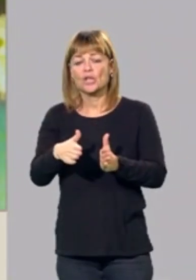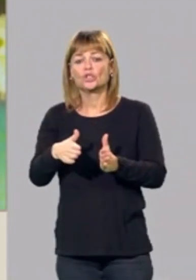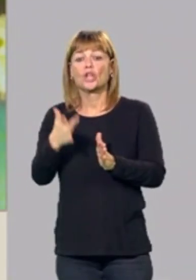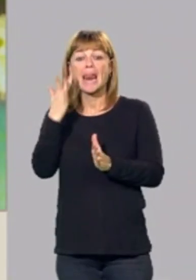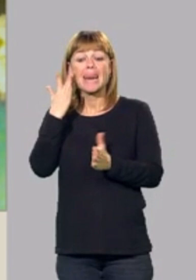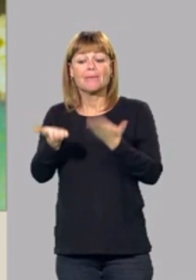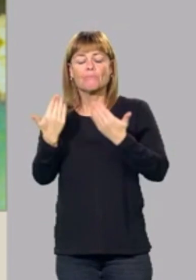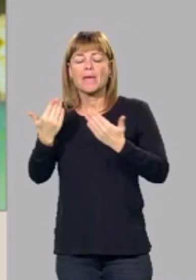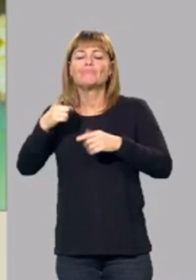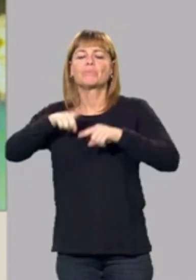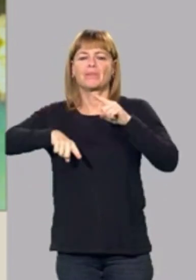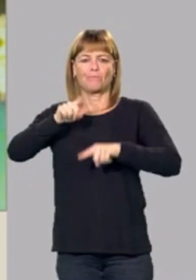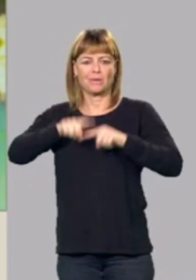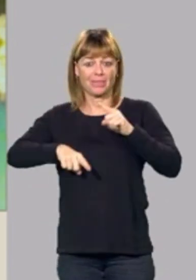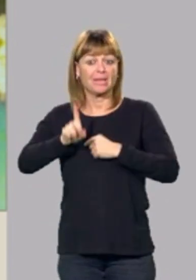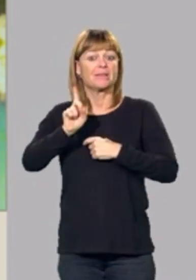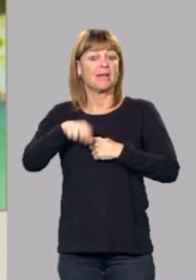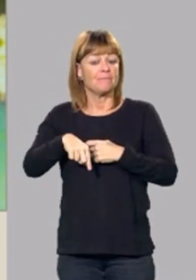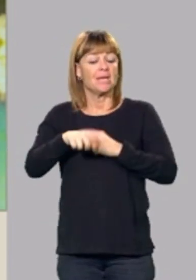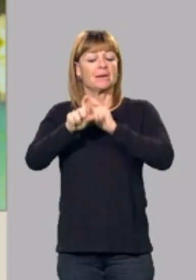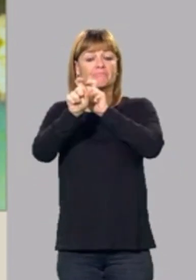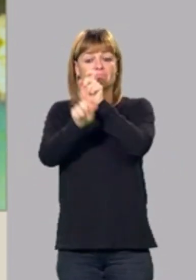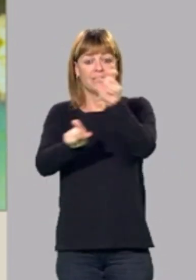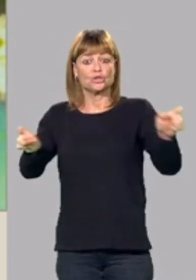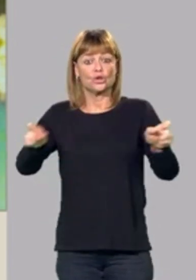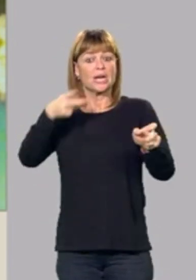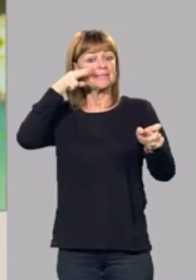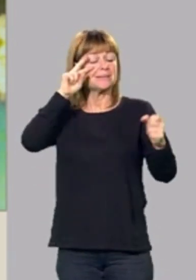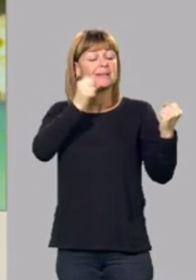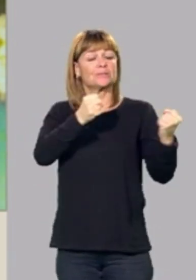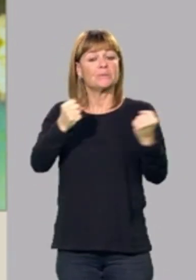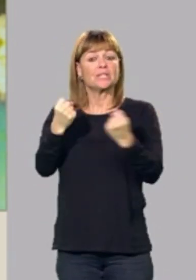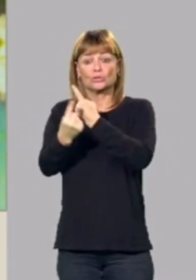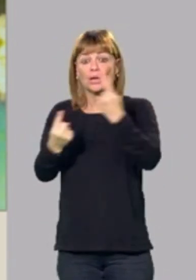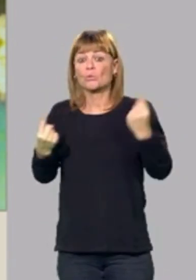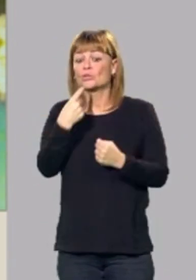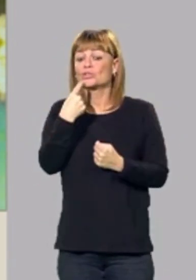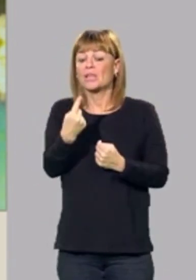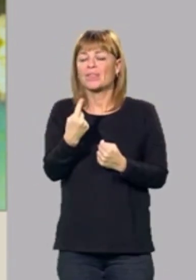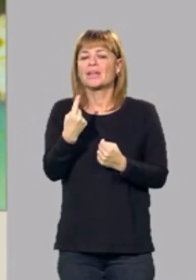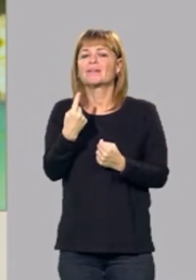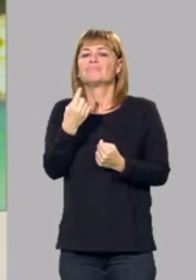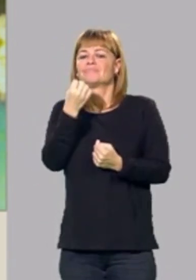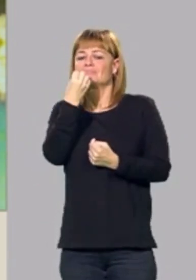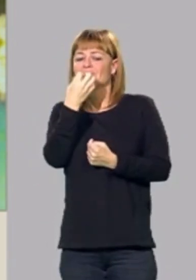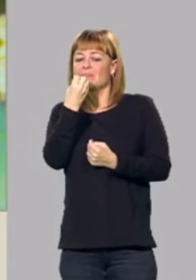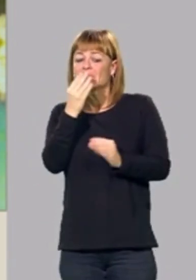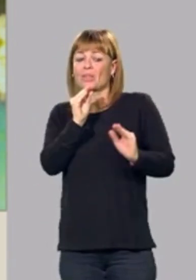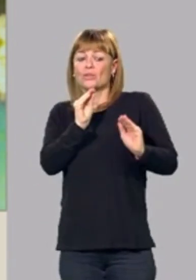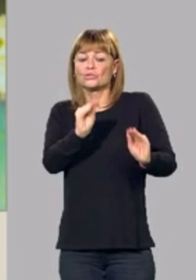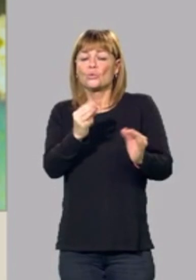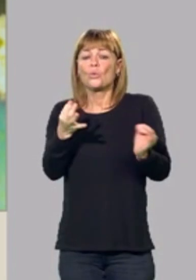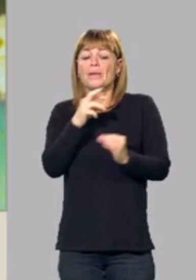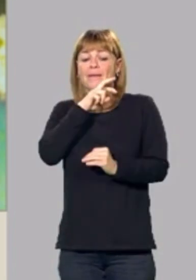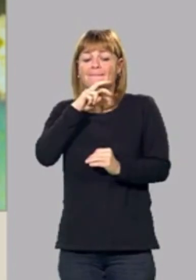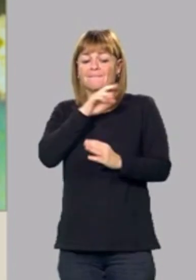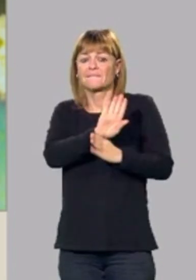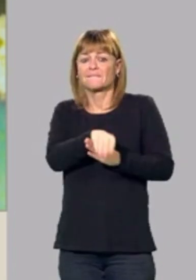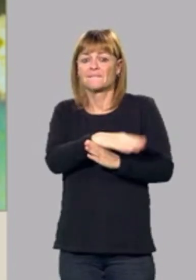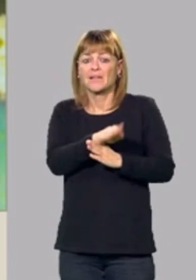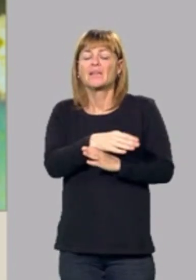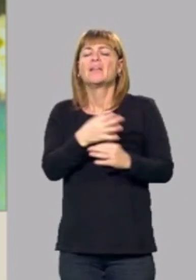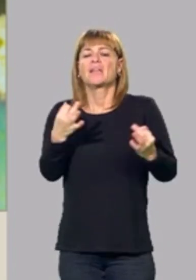expertos que dicen que hay que aprovechar esa vegetación autóctona, mantenerla y la que sí que hay que eliminar es esa